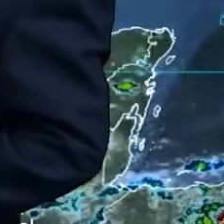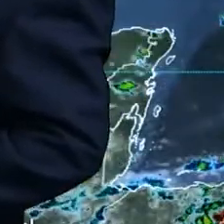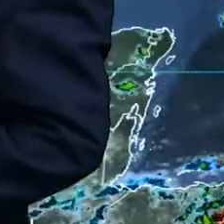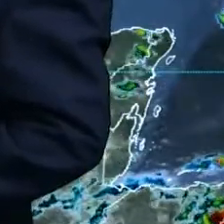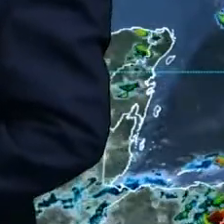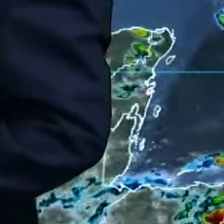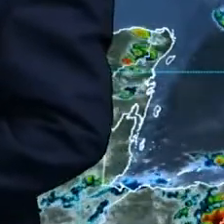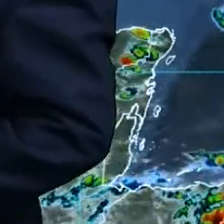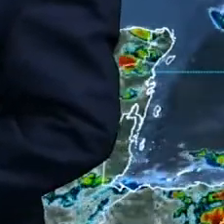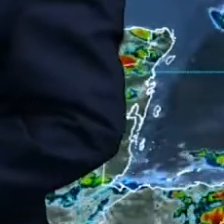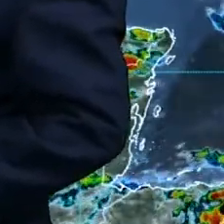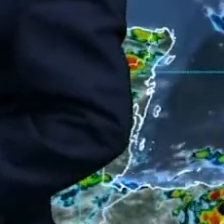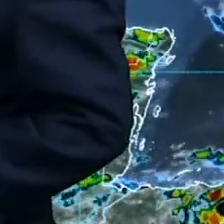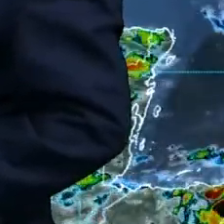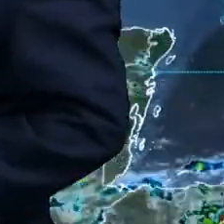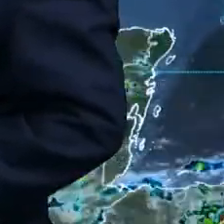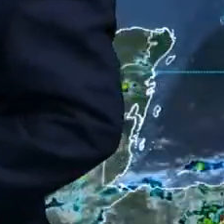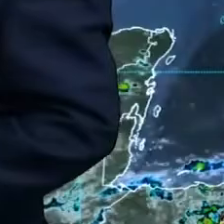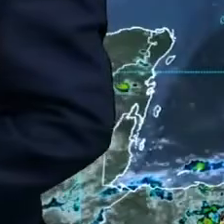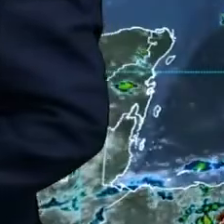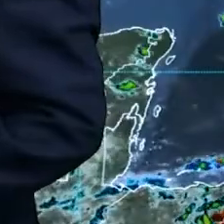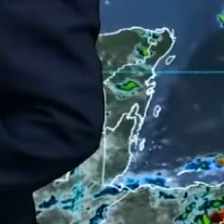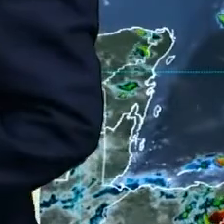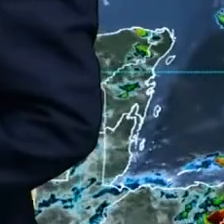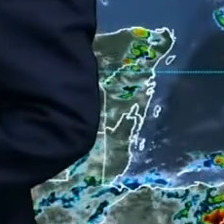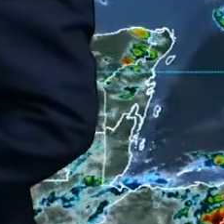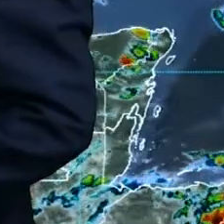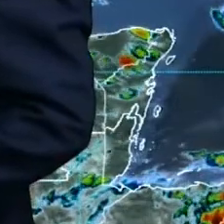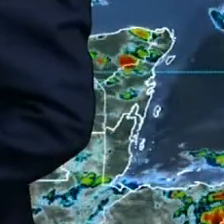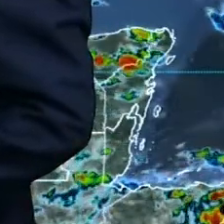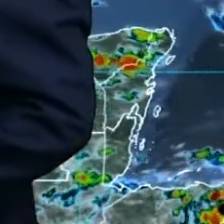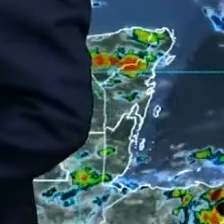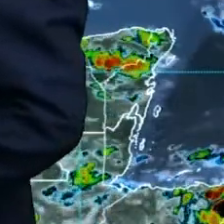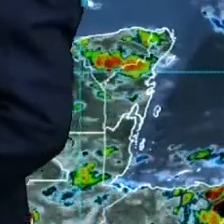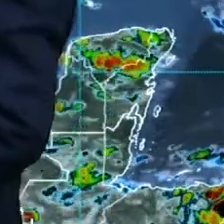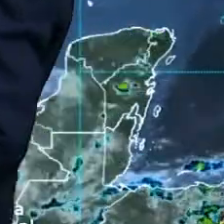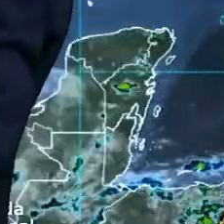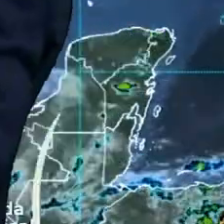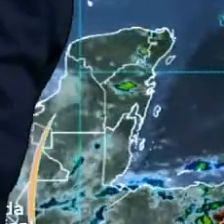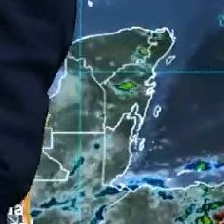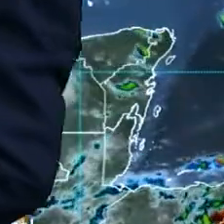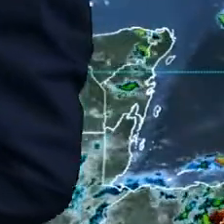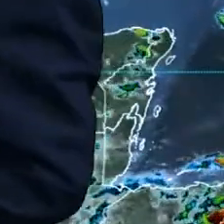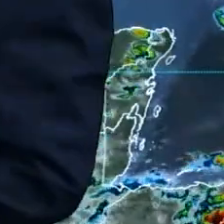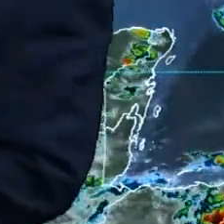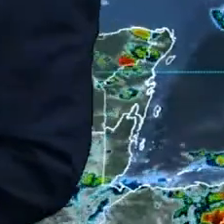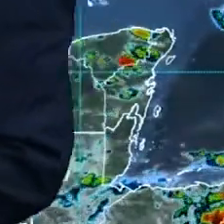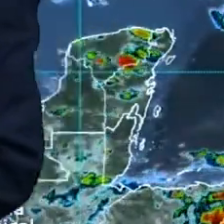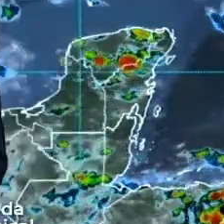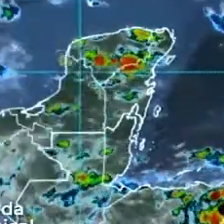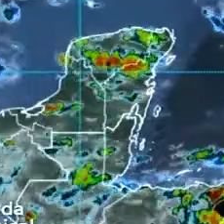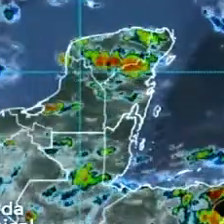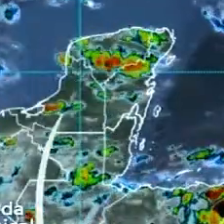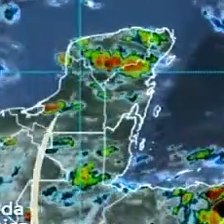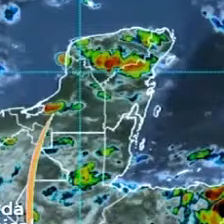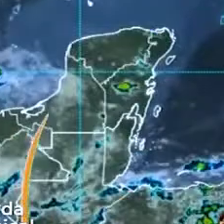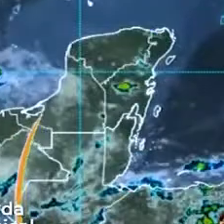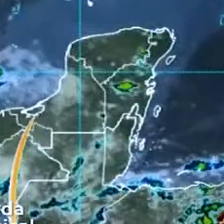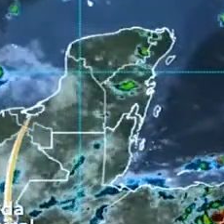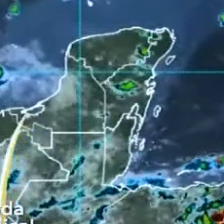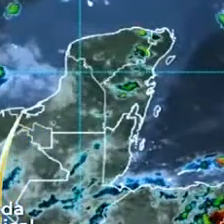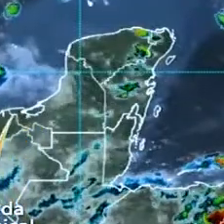lo que es el estado de Chihuahua, en Durango, tendremos moderadas en el estado de Zacatecas y ligera moderada en lo que es el resto del